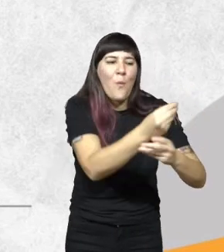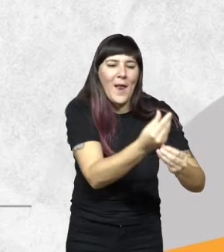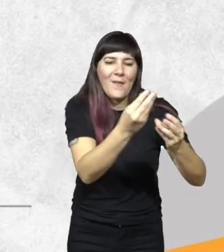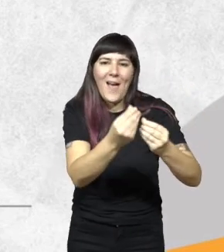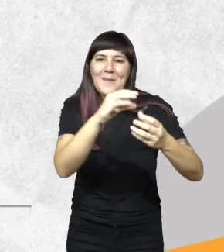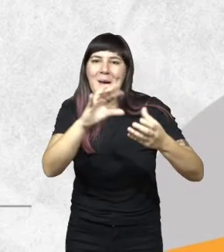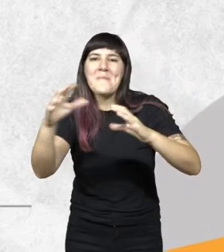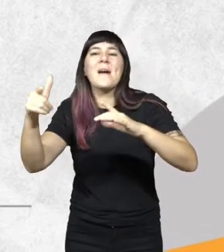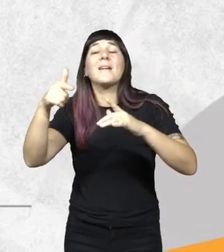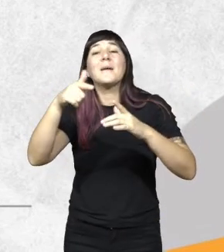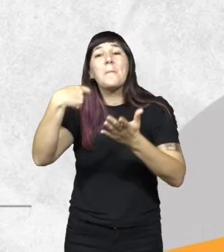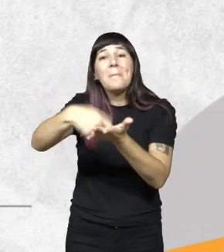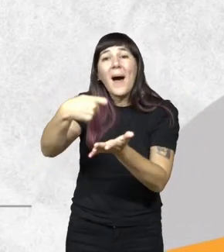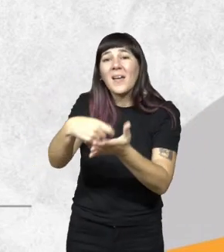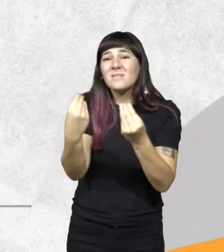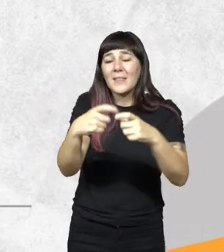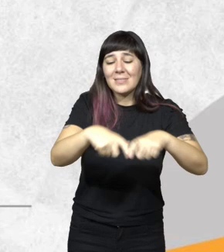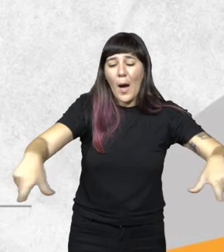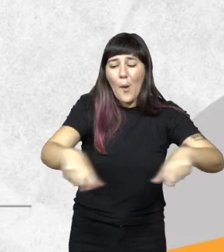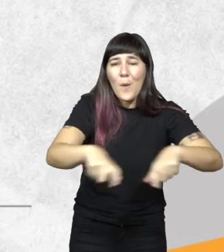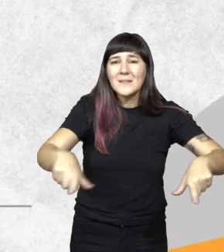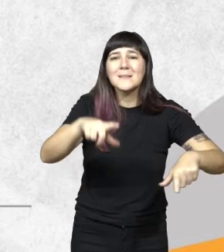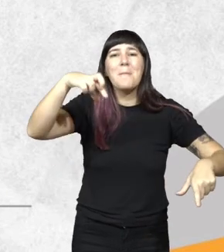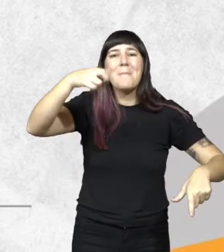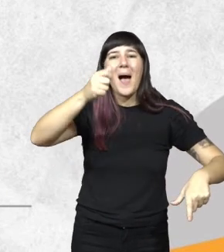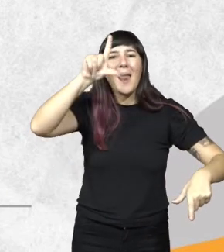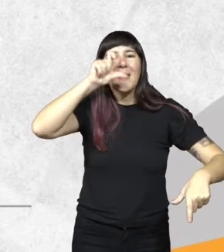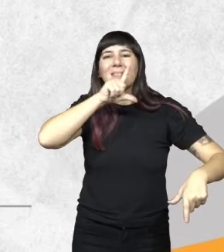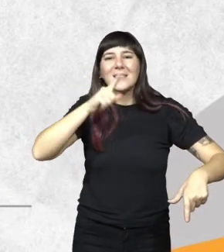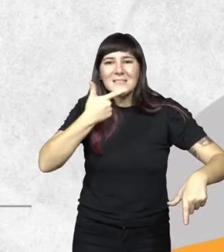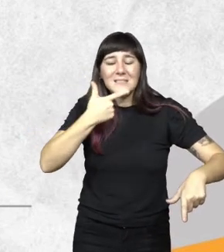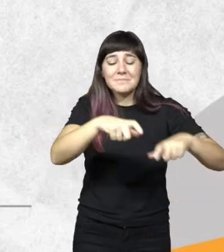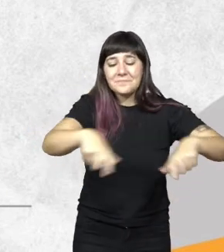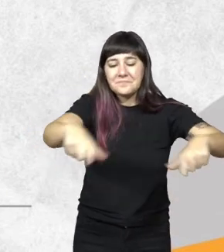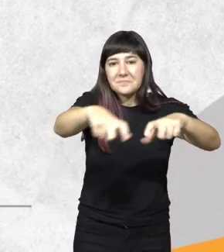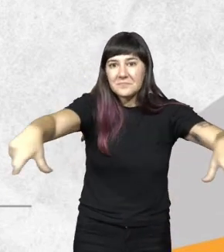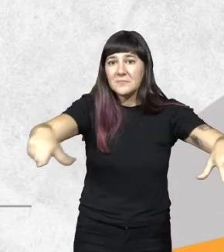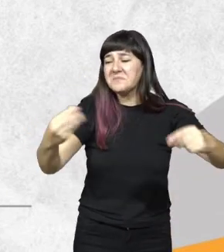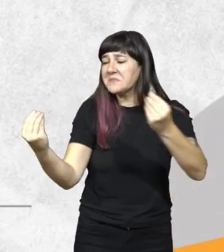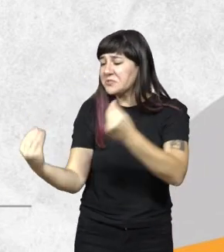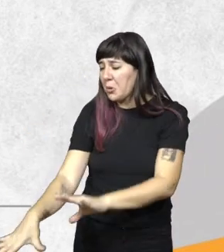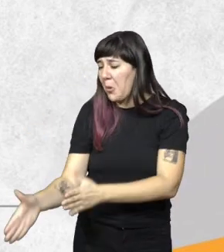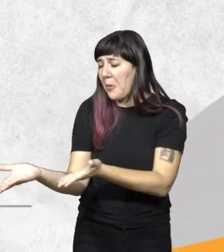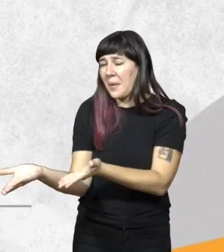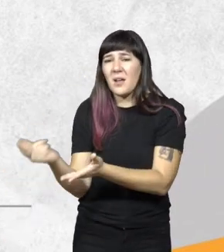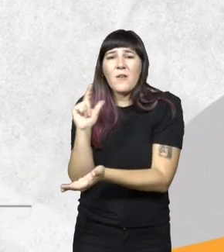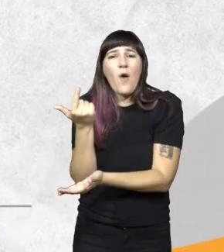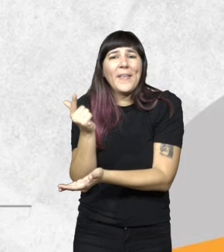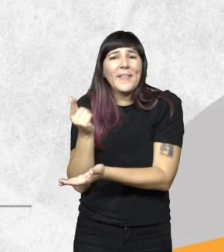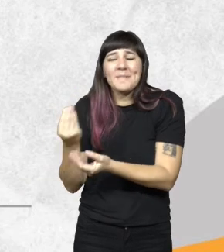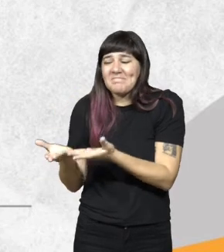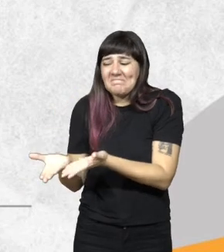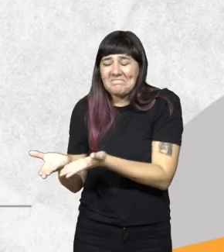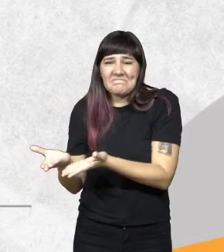en la provincia de Tierra del Fuego son las tablas y los palets. Por lo tanto, el resto, al no existir un ecosistema intermedio de valorización de esa fracción,